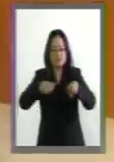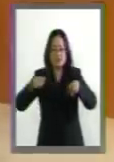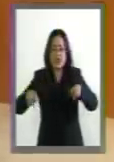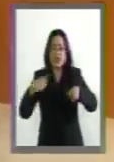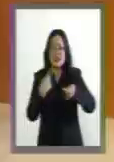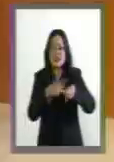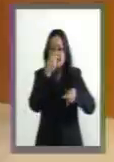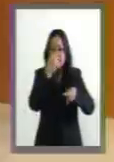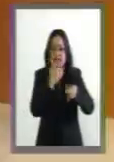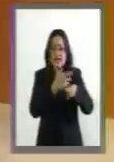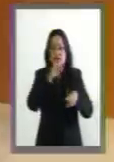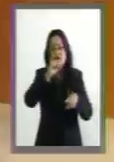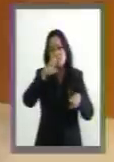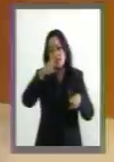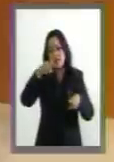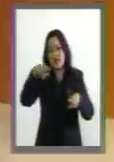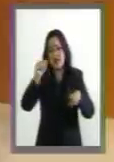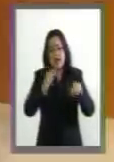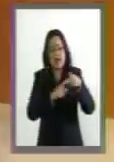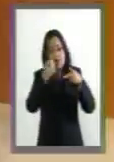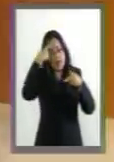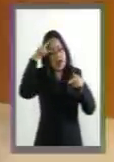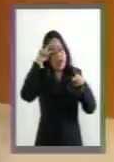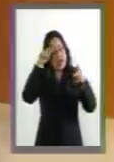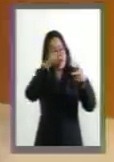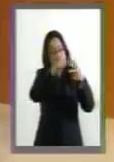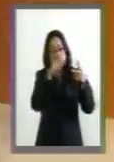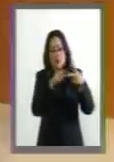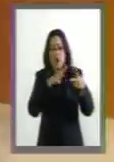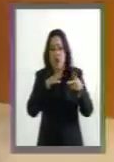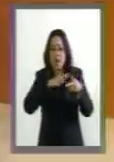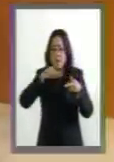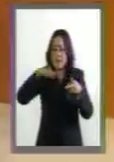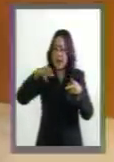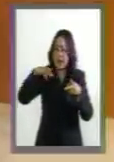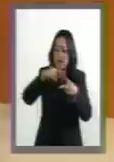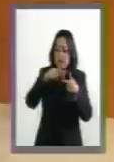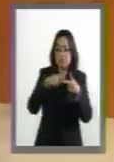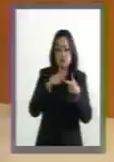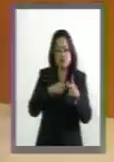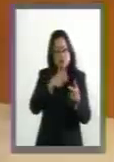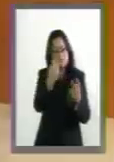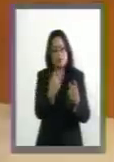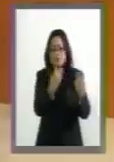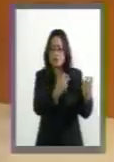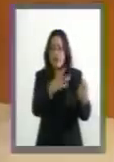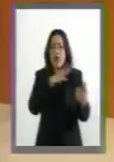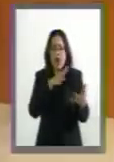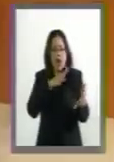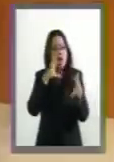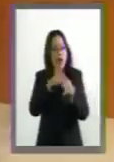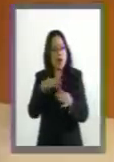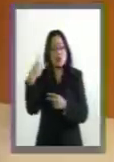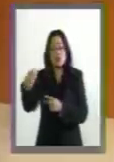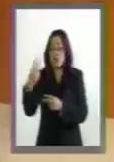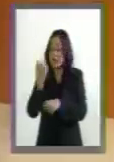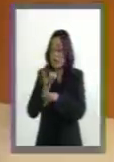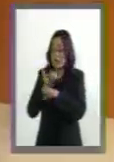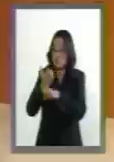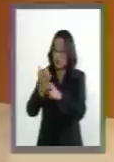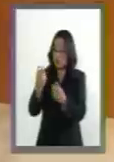la Defensa y el Secretario de Marina. Ya se los dijimos. Y ahí el Secretario de la Defensa de los Estados Unidos dijo